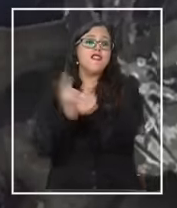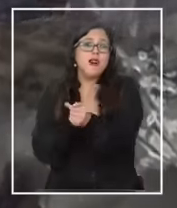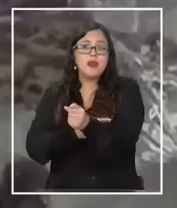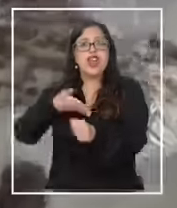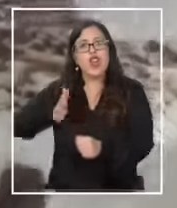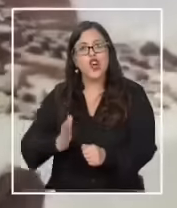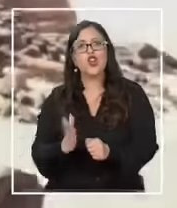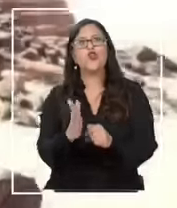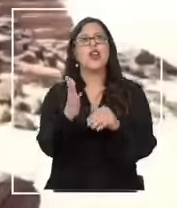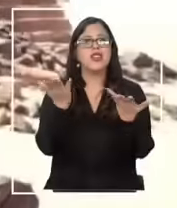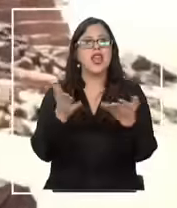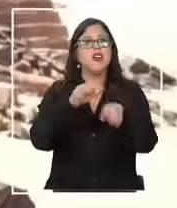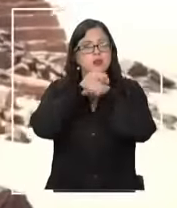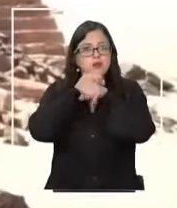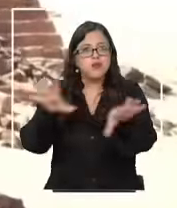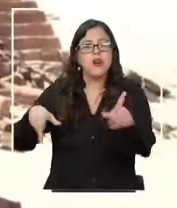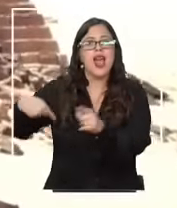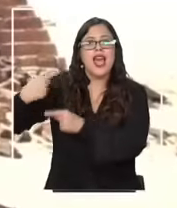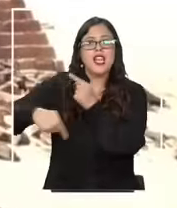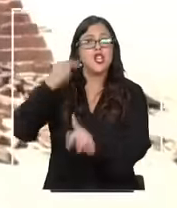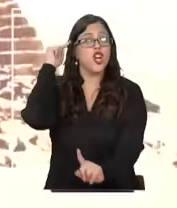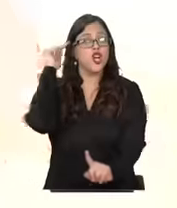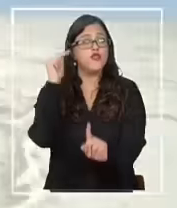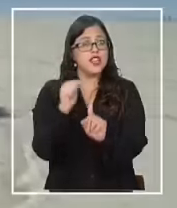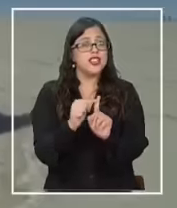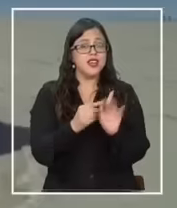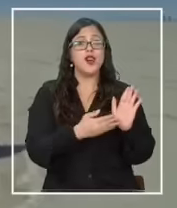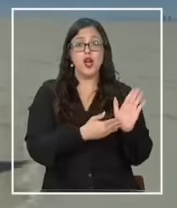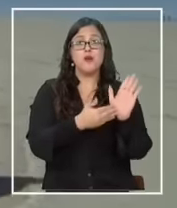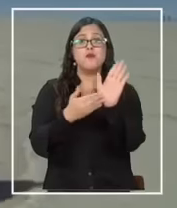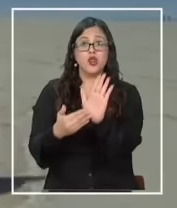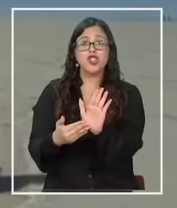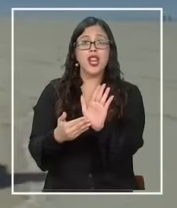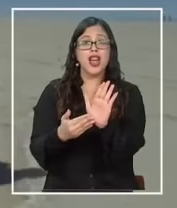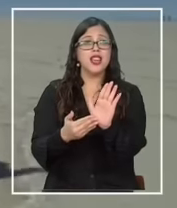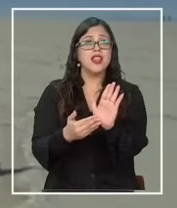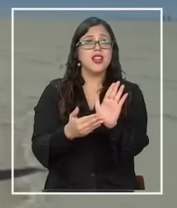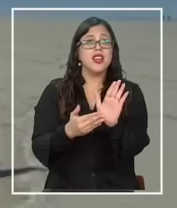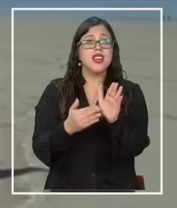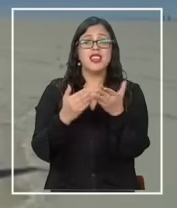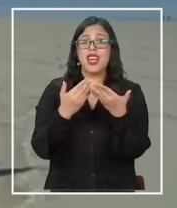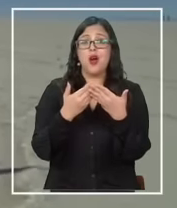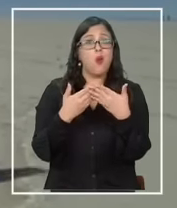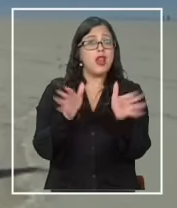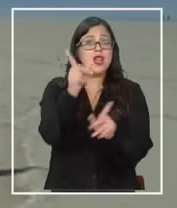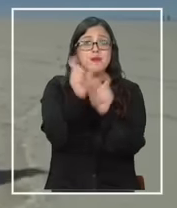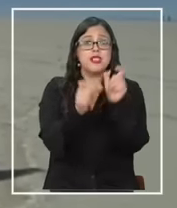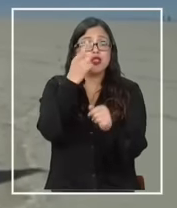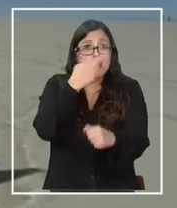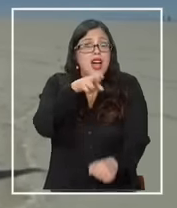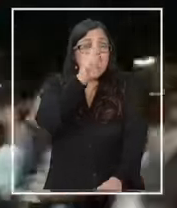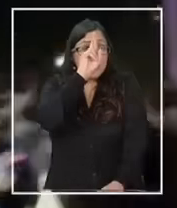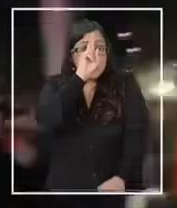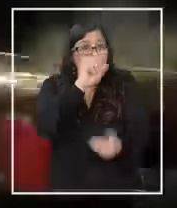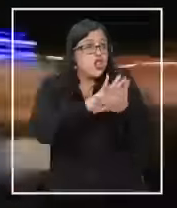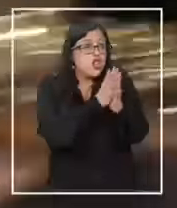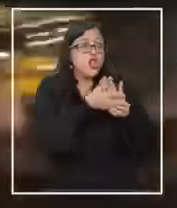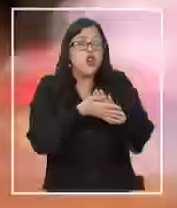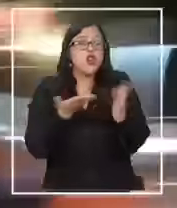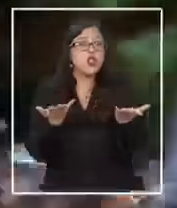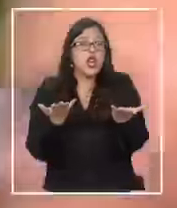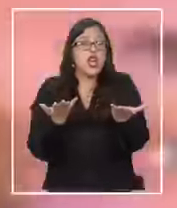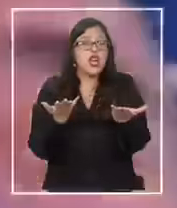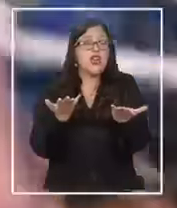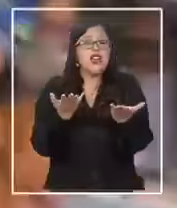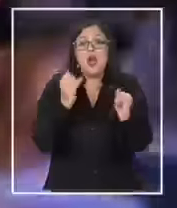seguir difundiendo su historia su objetivo demostrar que todo extraño es un amigo que no hemos conocido que no todo es